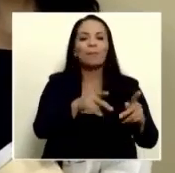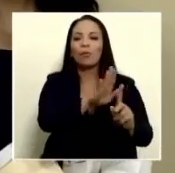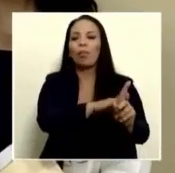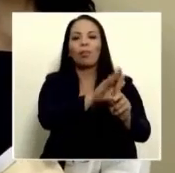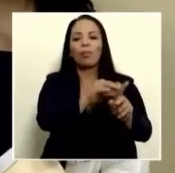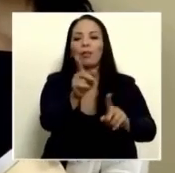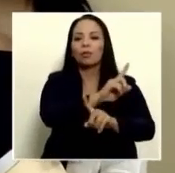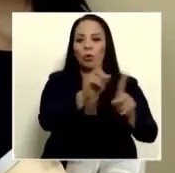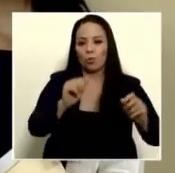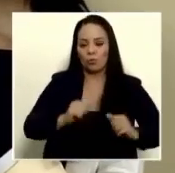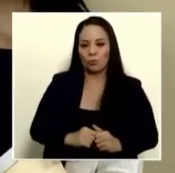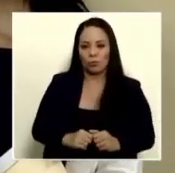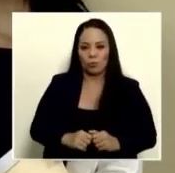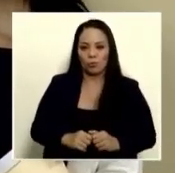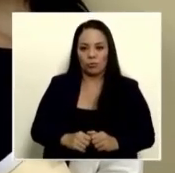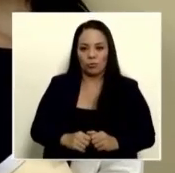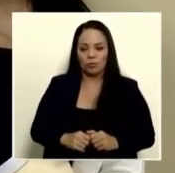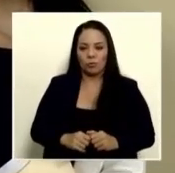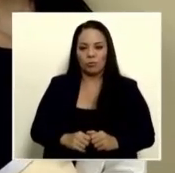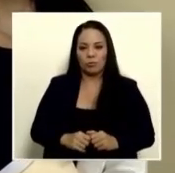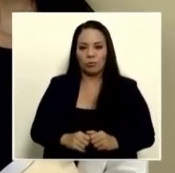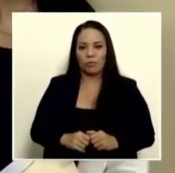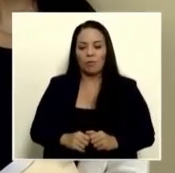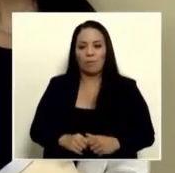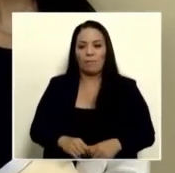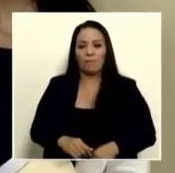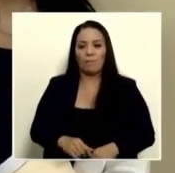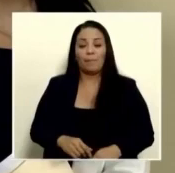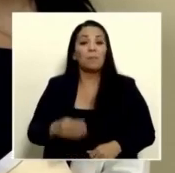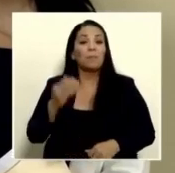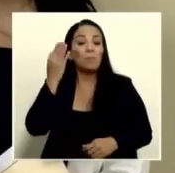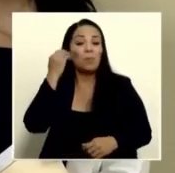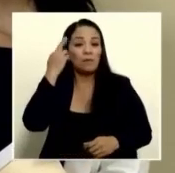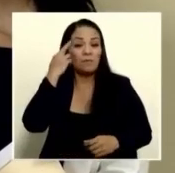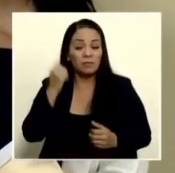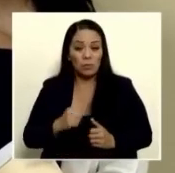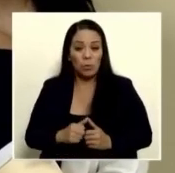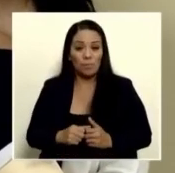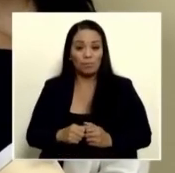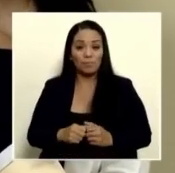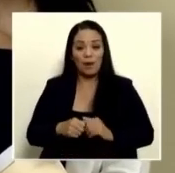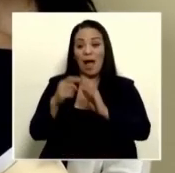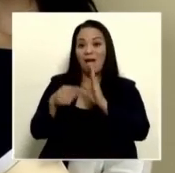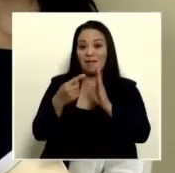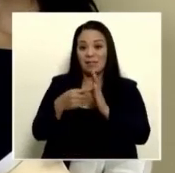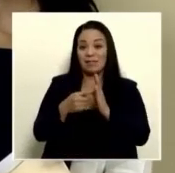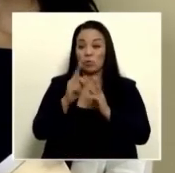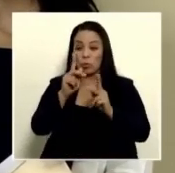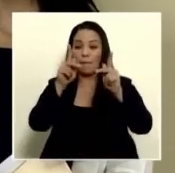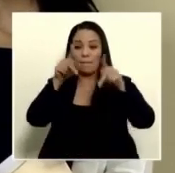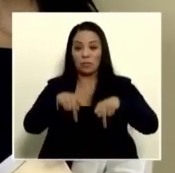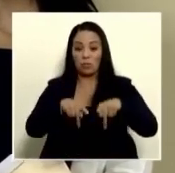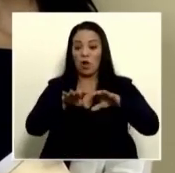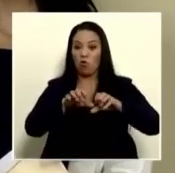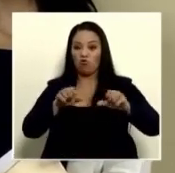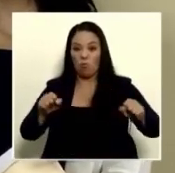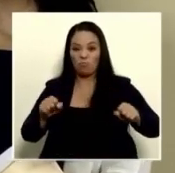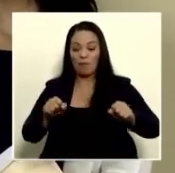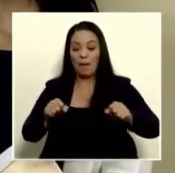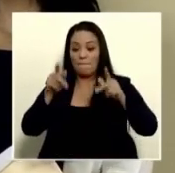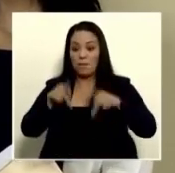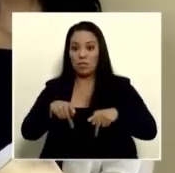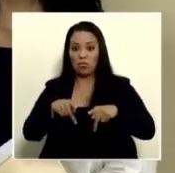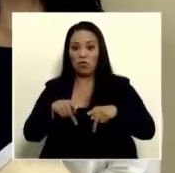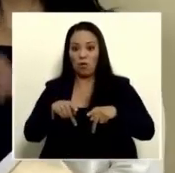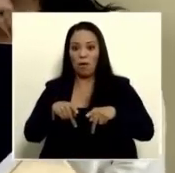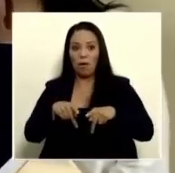o peor un corrupto dice si usted es don fulano de tal pase adelante mientras le